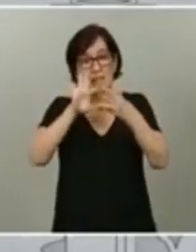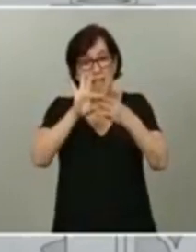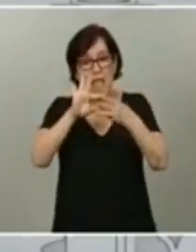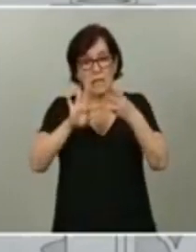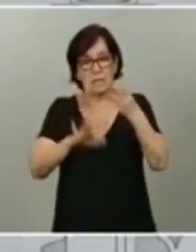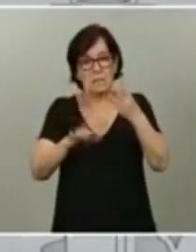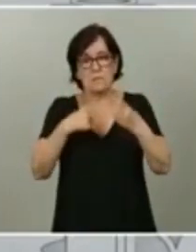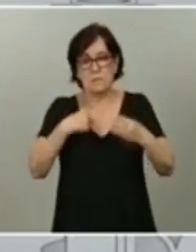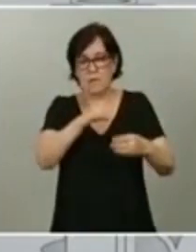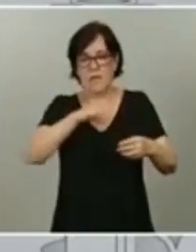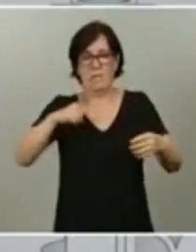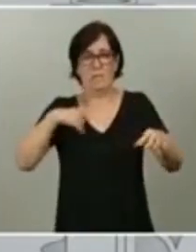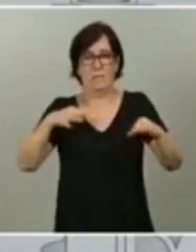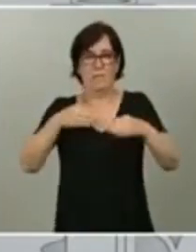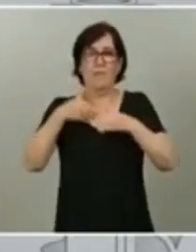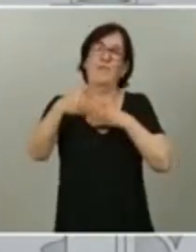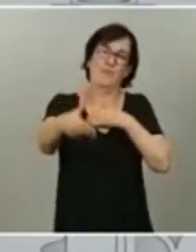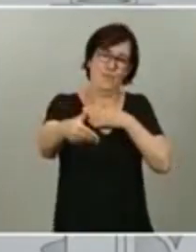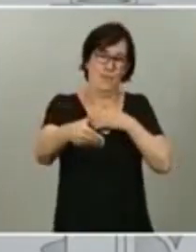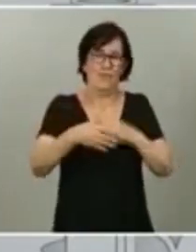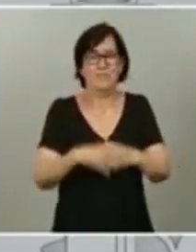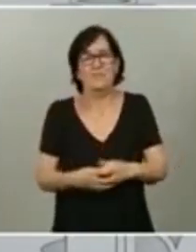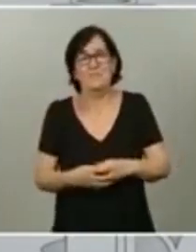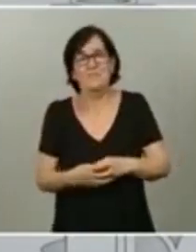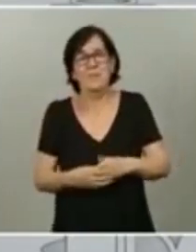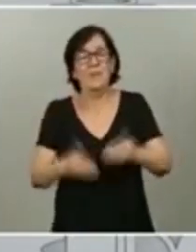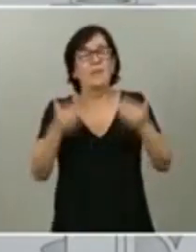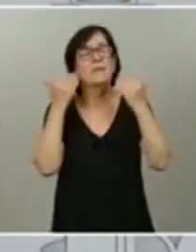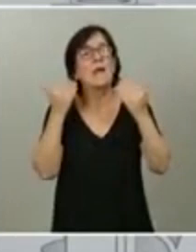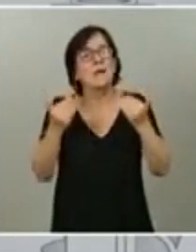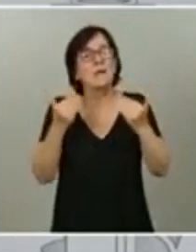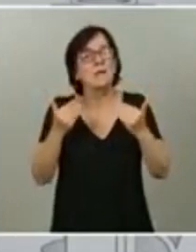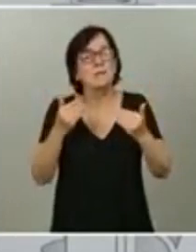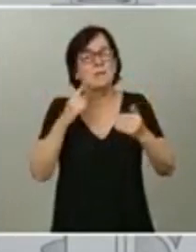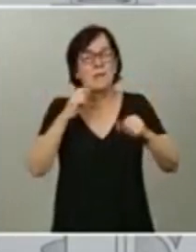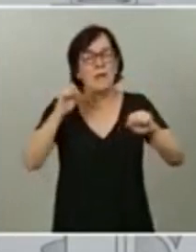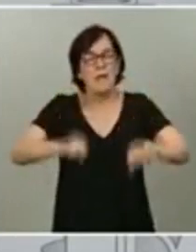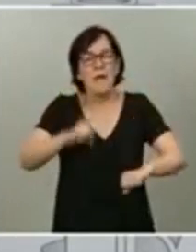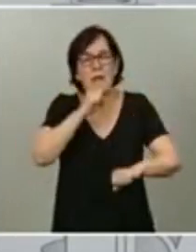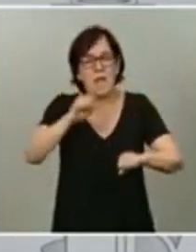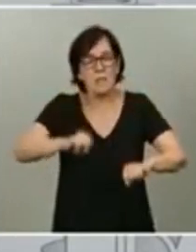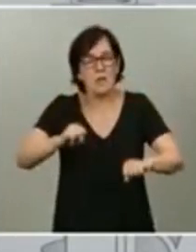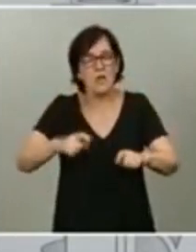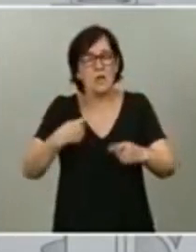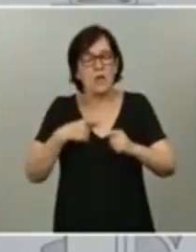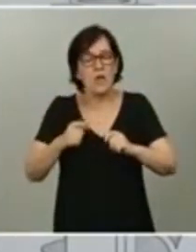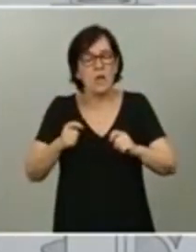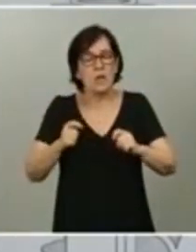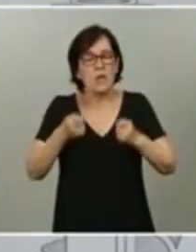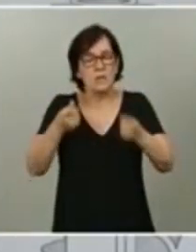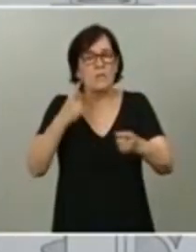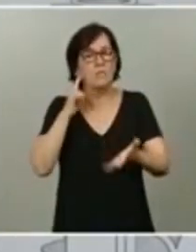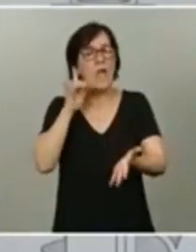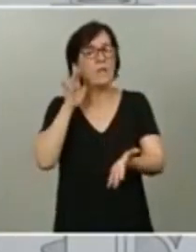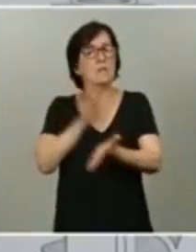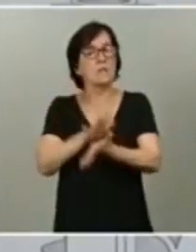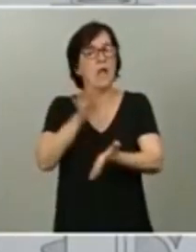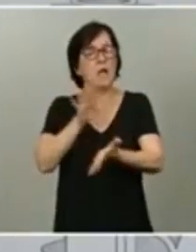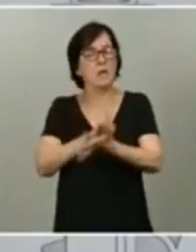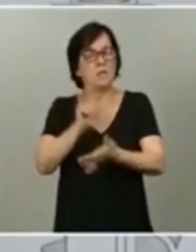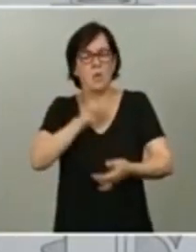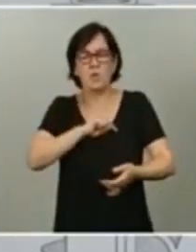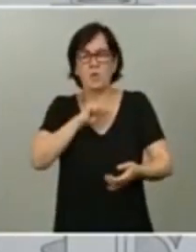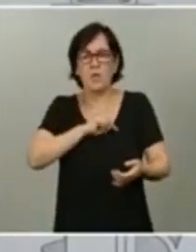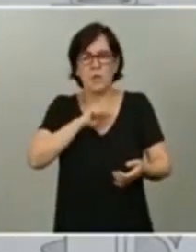futuro. Y gracias a los mayores que han aportado serenidad cuando sentían muy